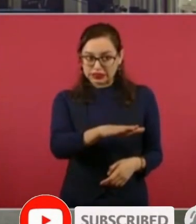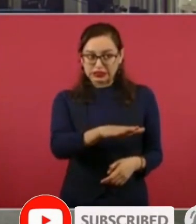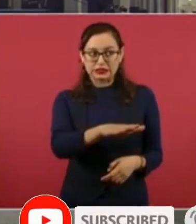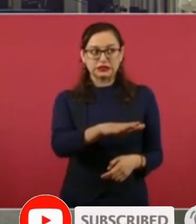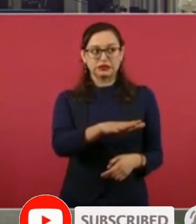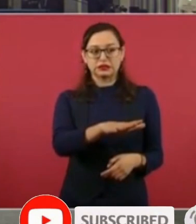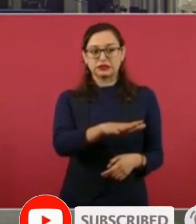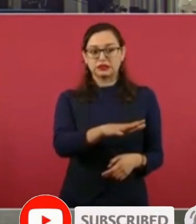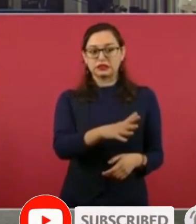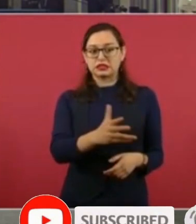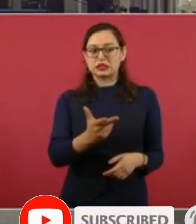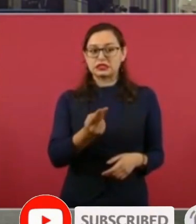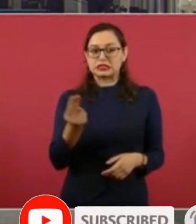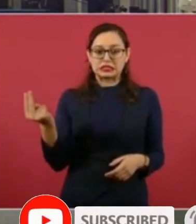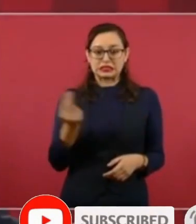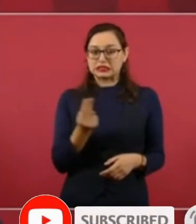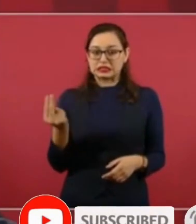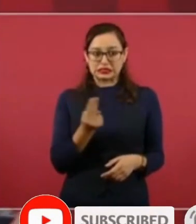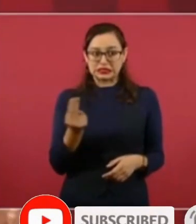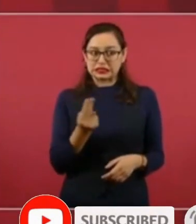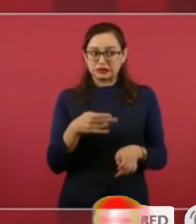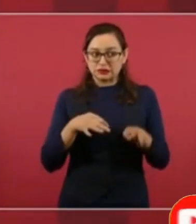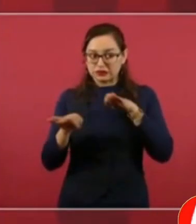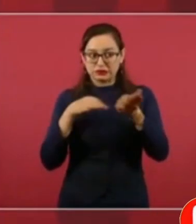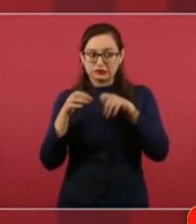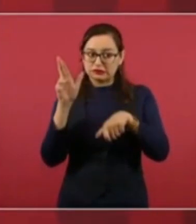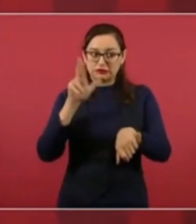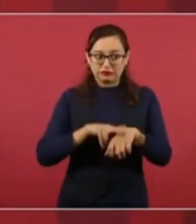necesitamos la fuerza de trabajo